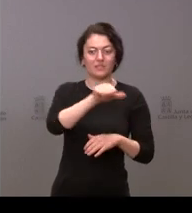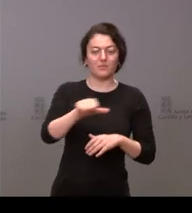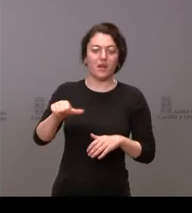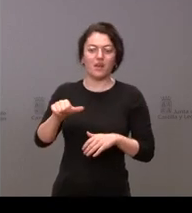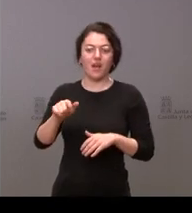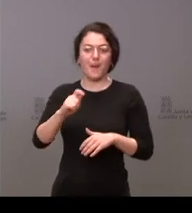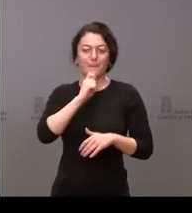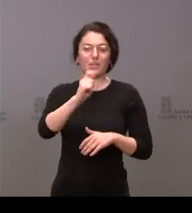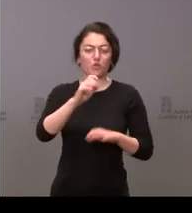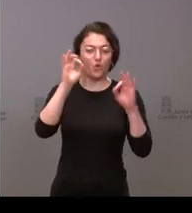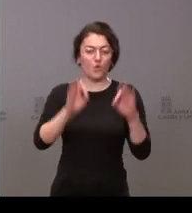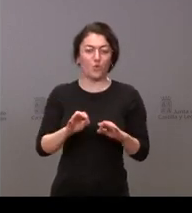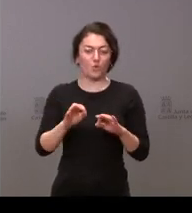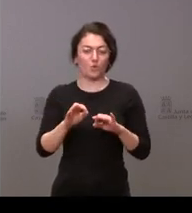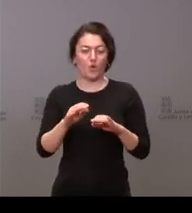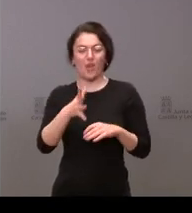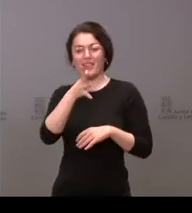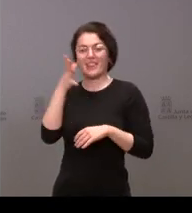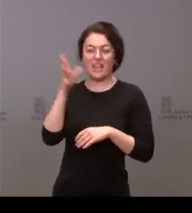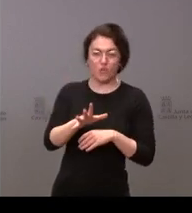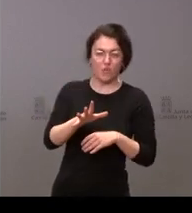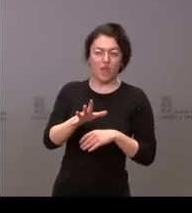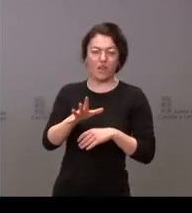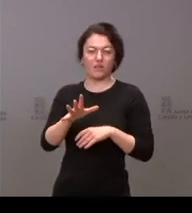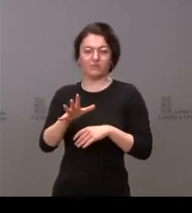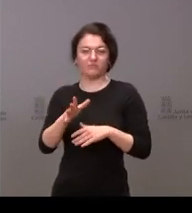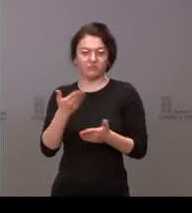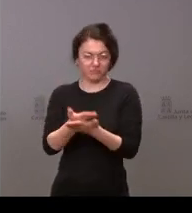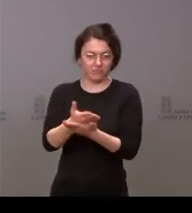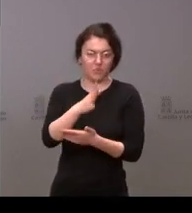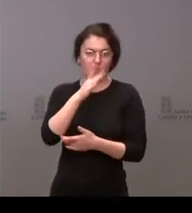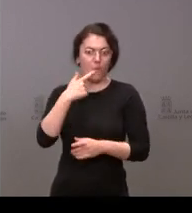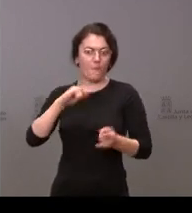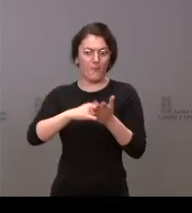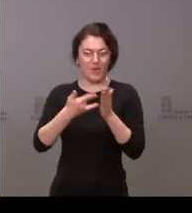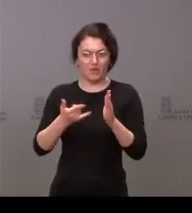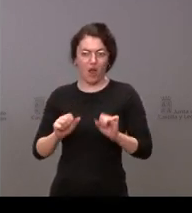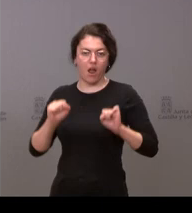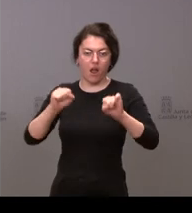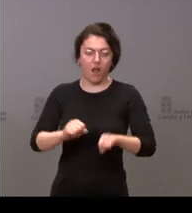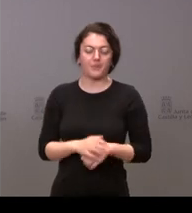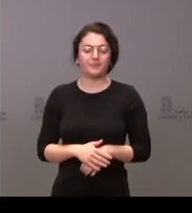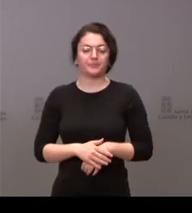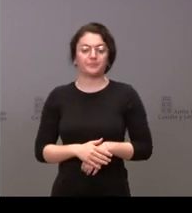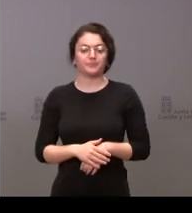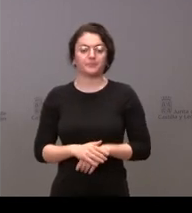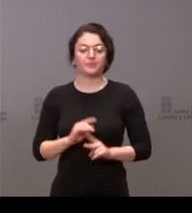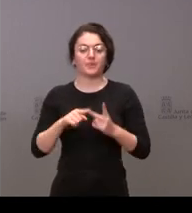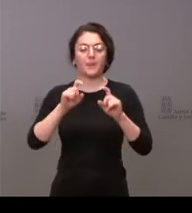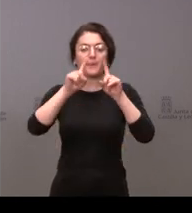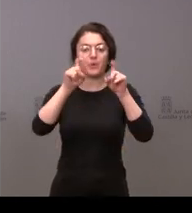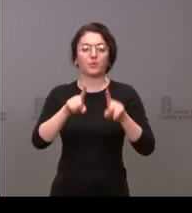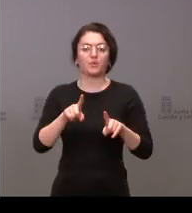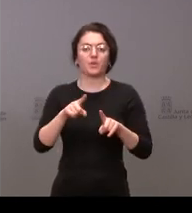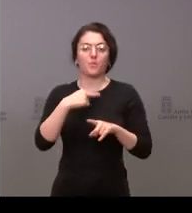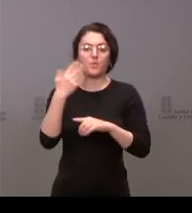a criticar o a denunciar la tardanza en este proyecto. Y al portavoz, la convocatoria de elecciones obligó a